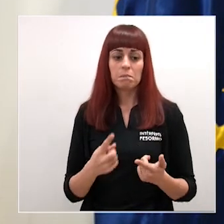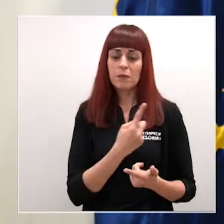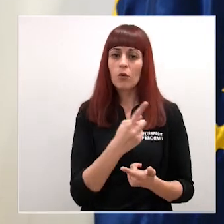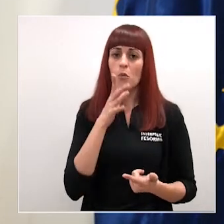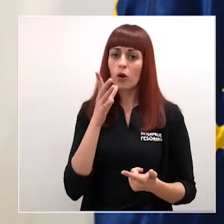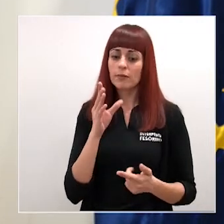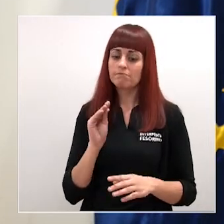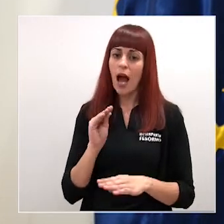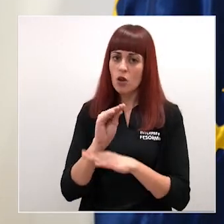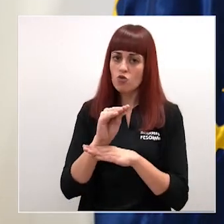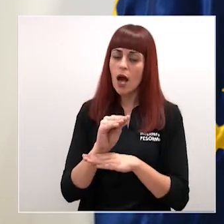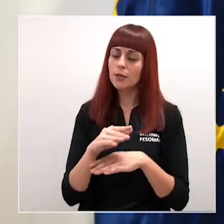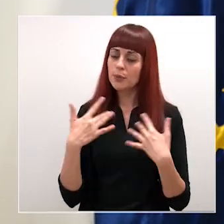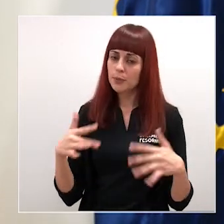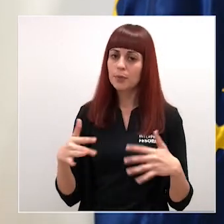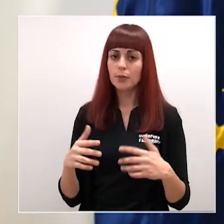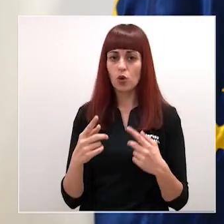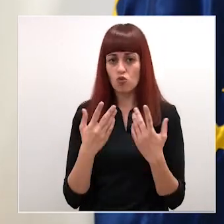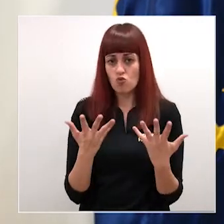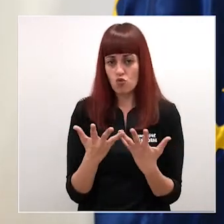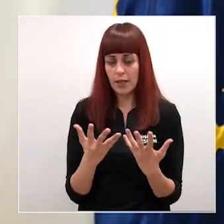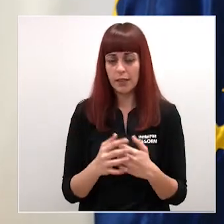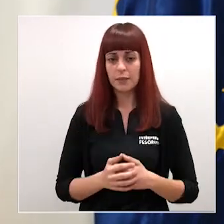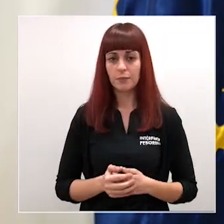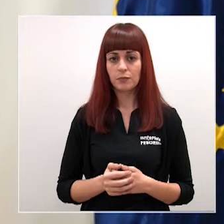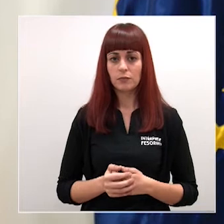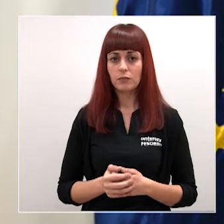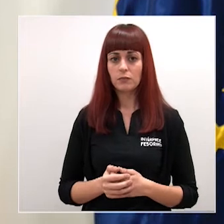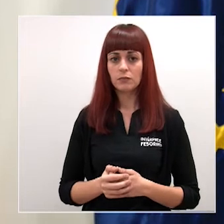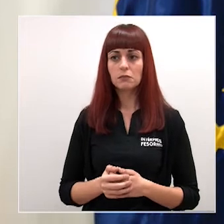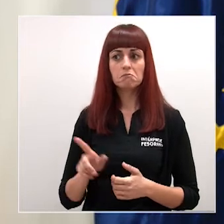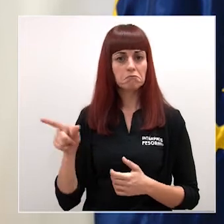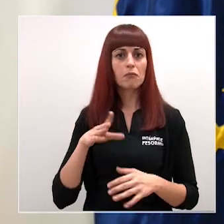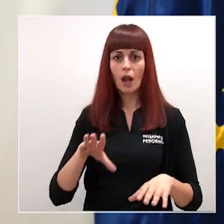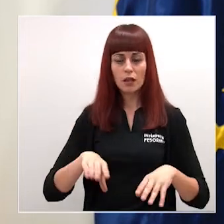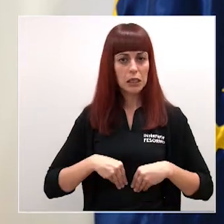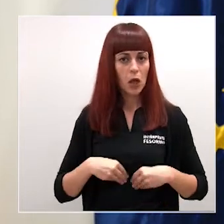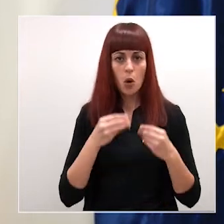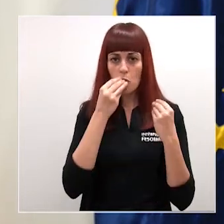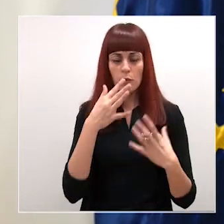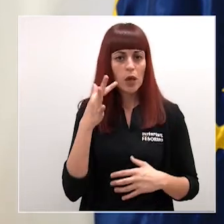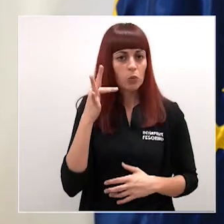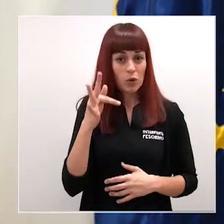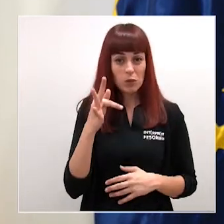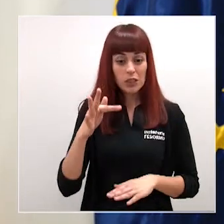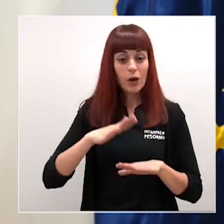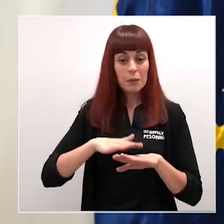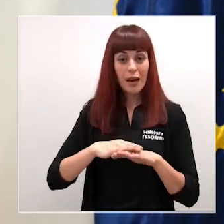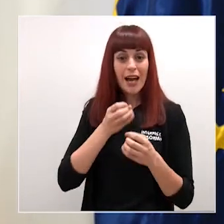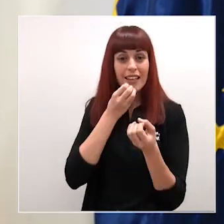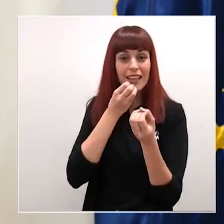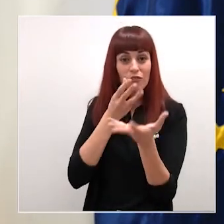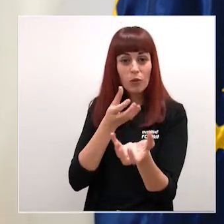ayudas solicitadas por este colectivo la acogida ha sido de los más positiva y para facilitar toda esta